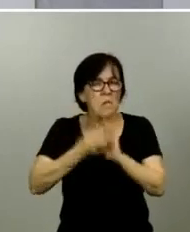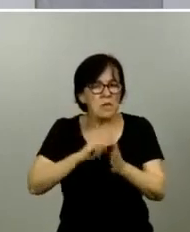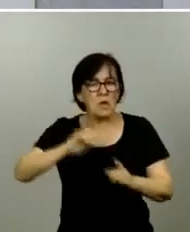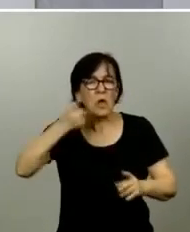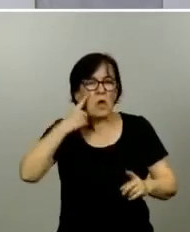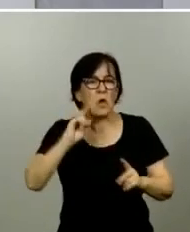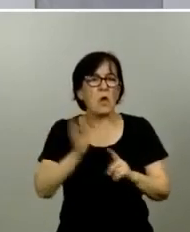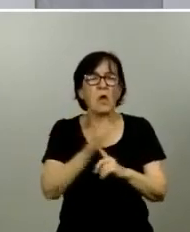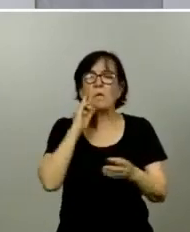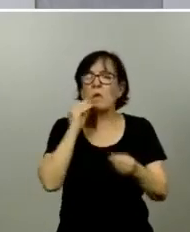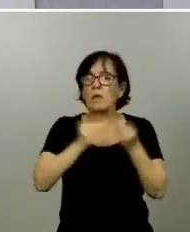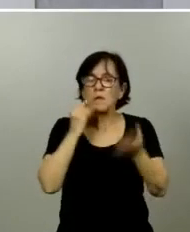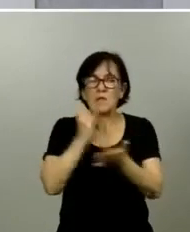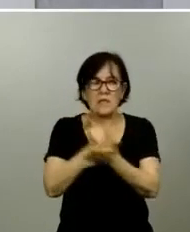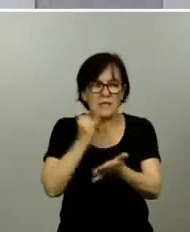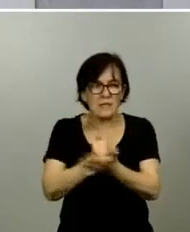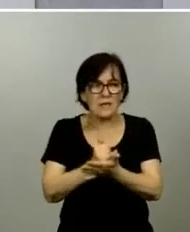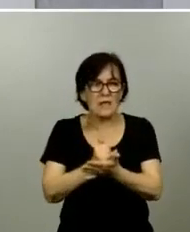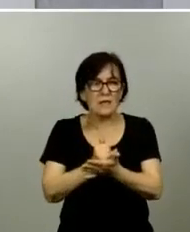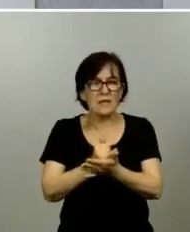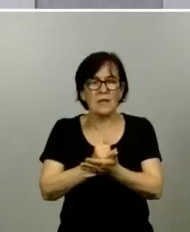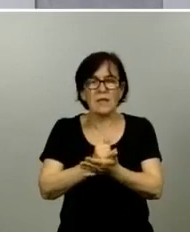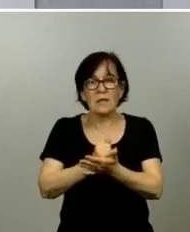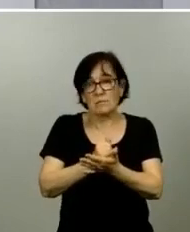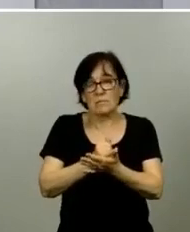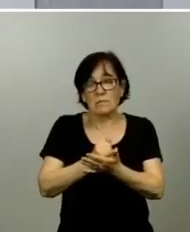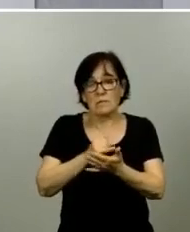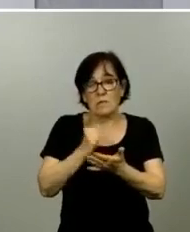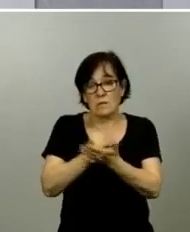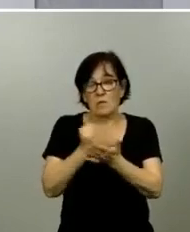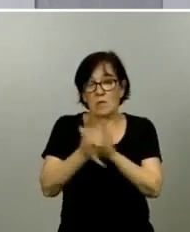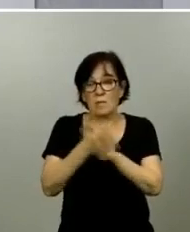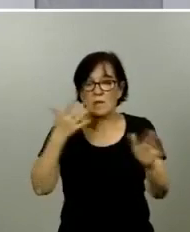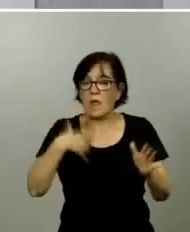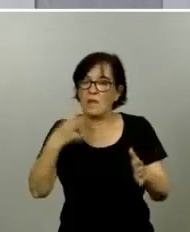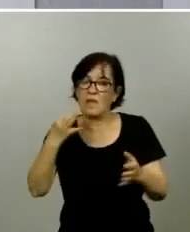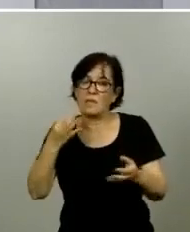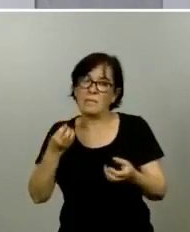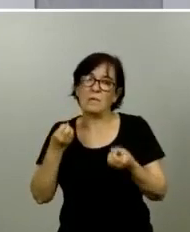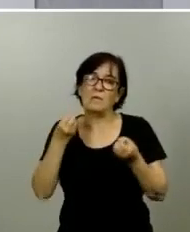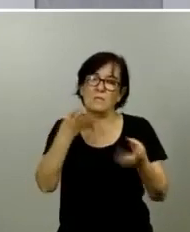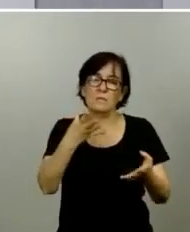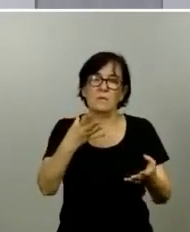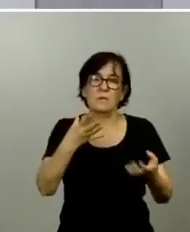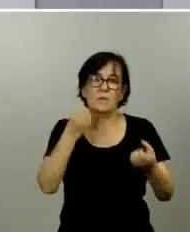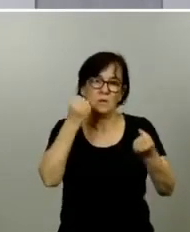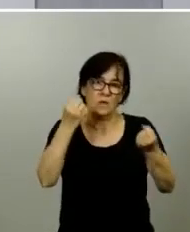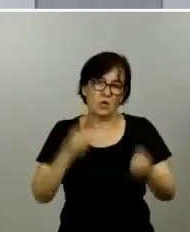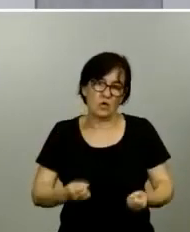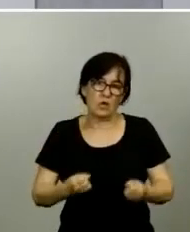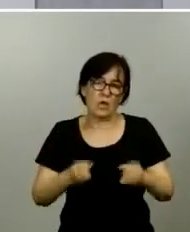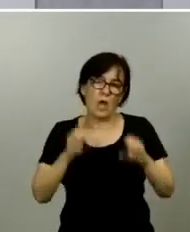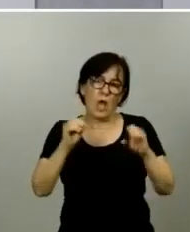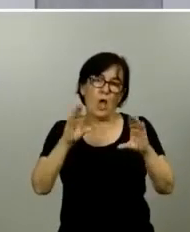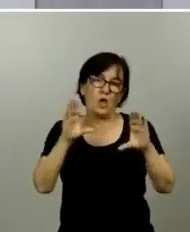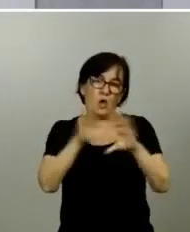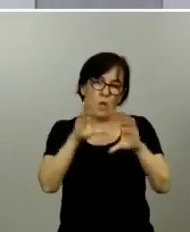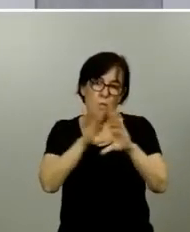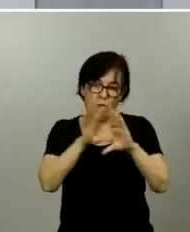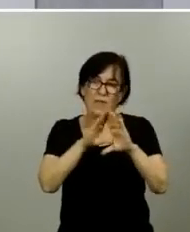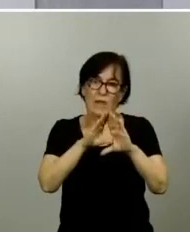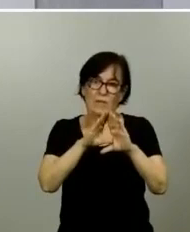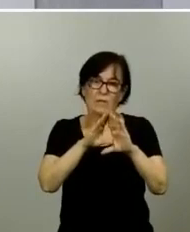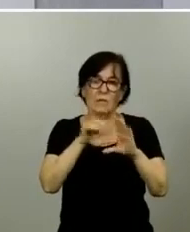de diagnóstico rápido lo tiene que poner el conocimiento de la autoridad sanitaria de la comunidad autónoma y además tiene que